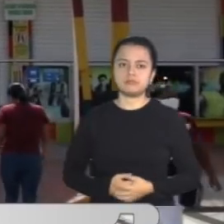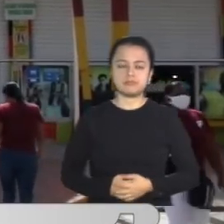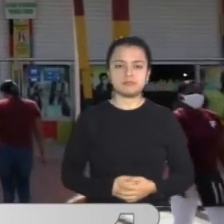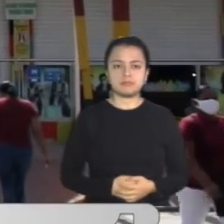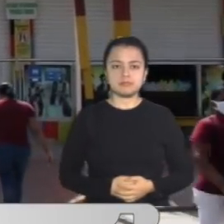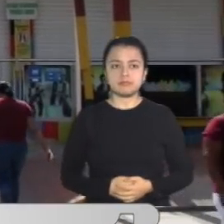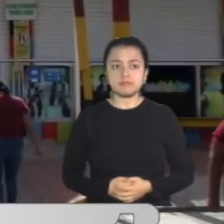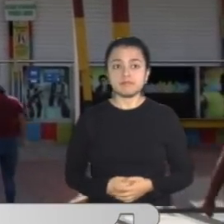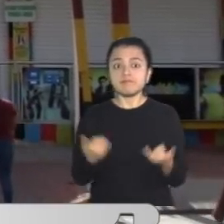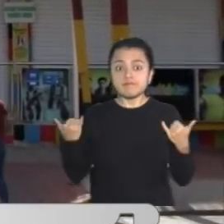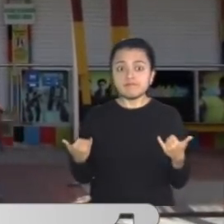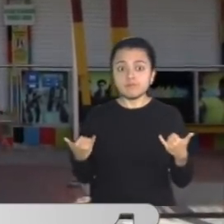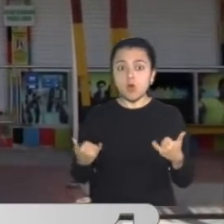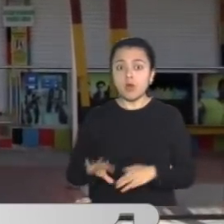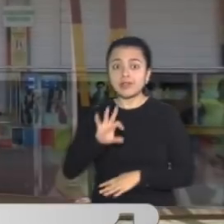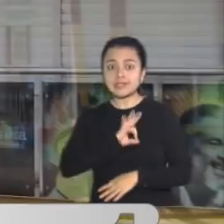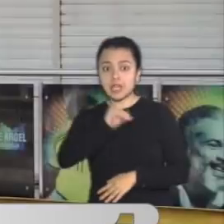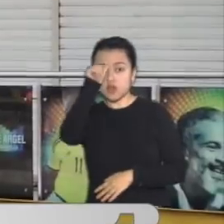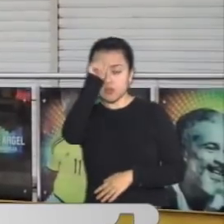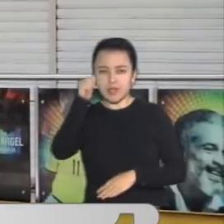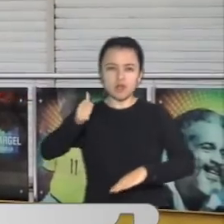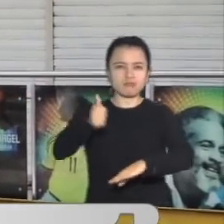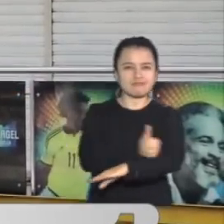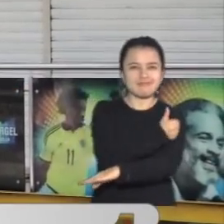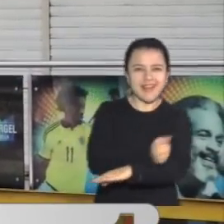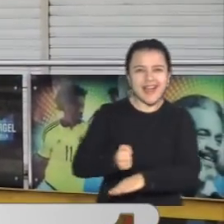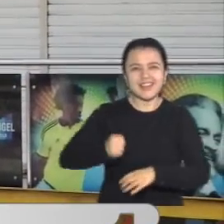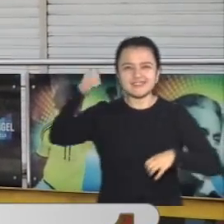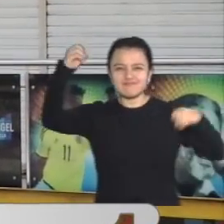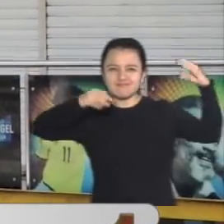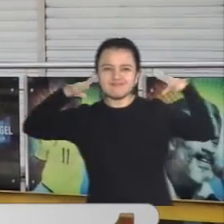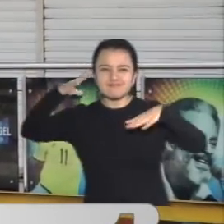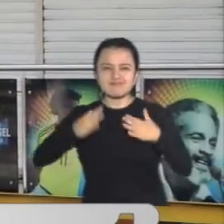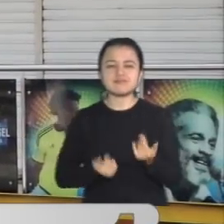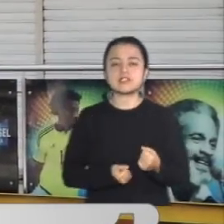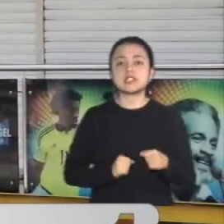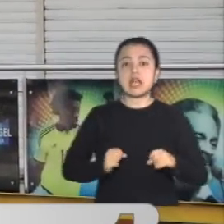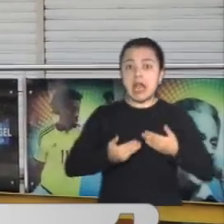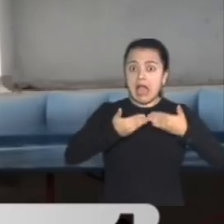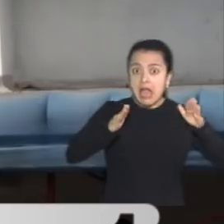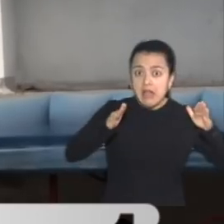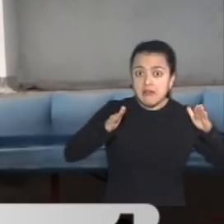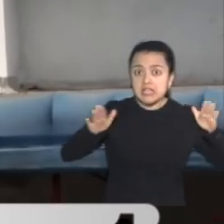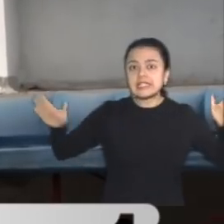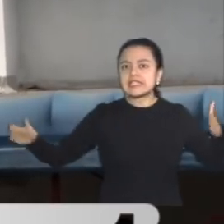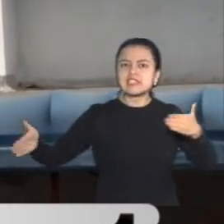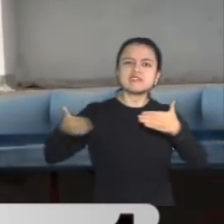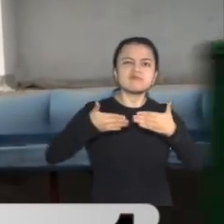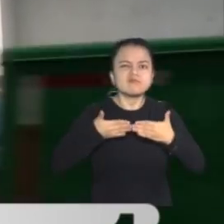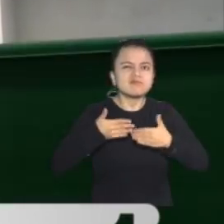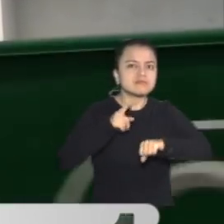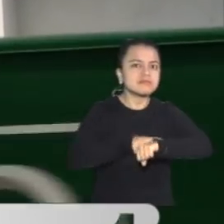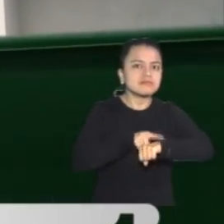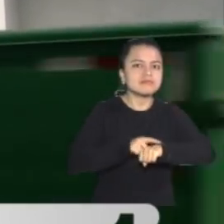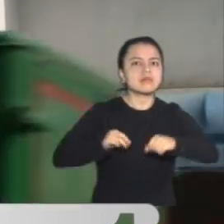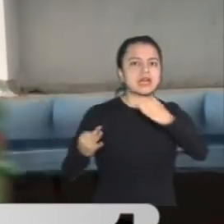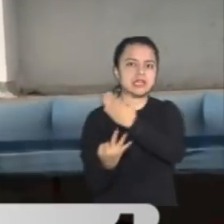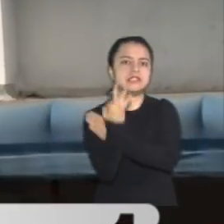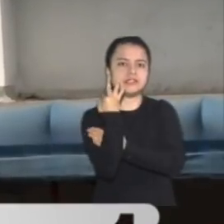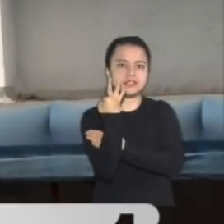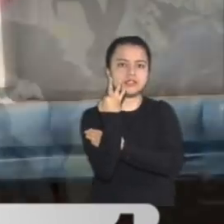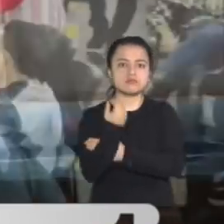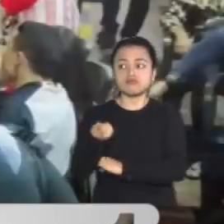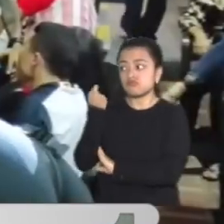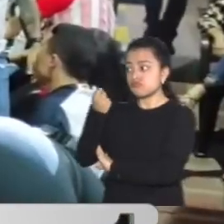En la actualidad, los fines de semana bares y discotecas funcionan hasta las tres de la madrugada. Así lo dispuso la alcaldía de Barranquilla desde